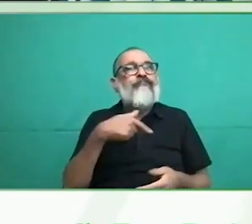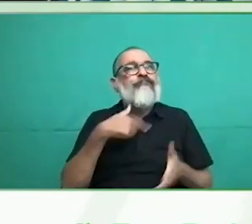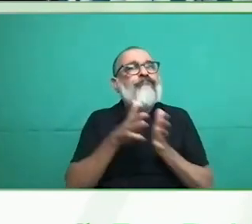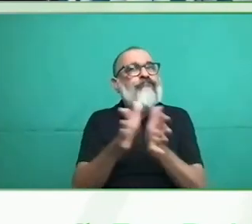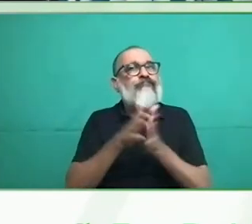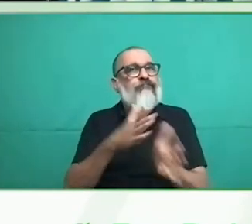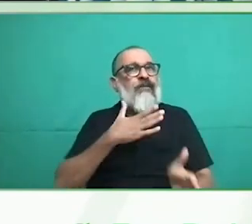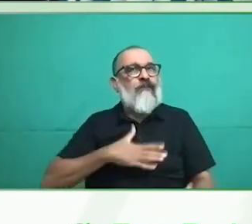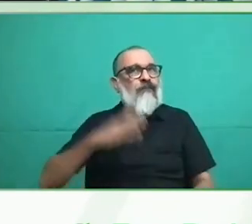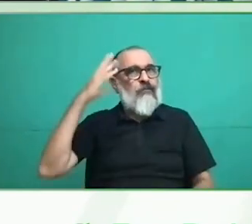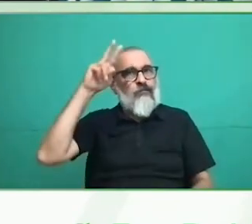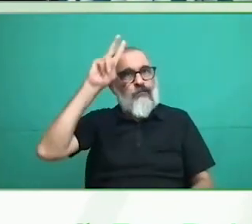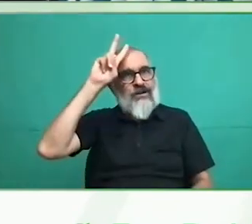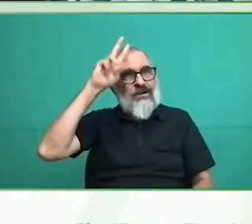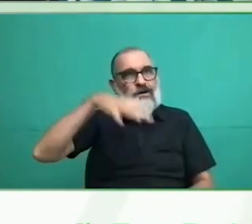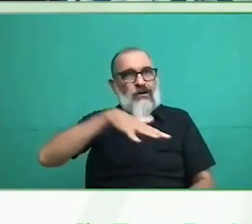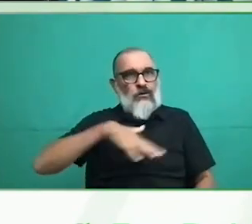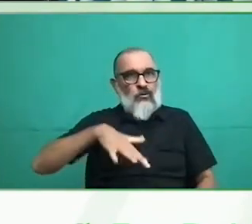Muchas gracias, Olga.